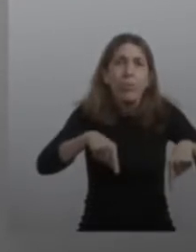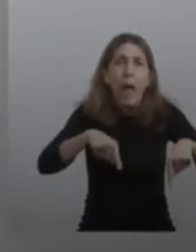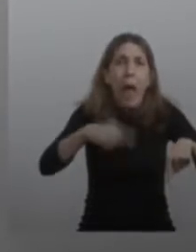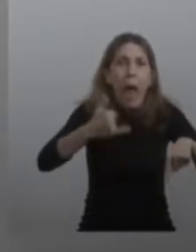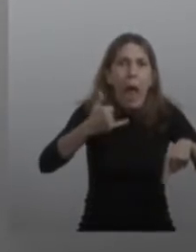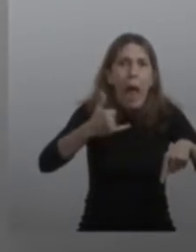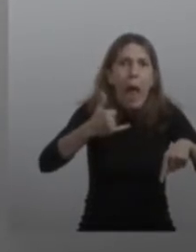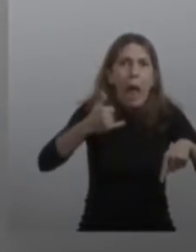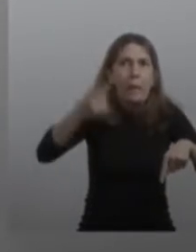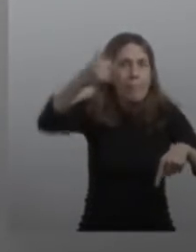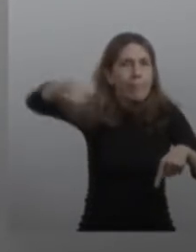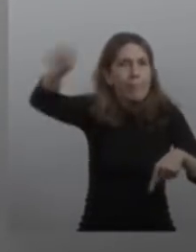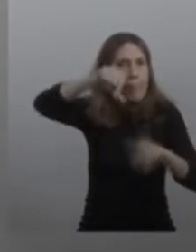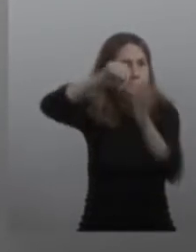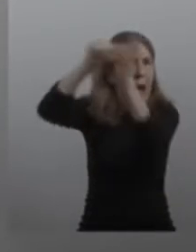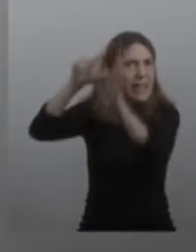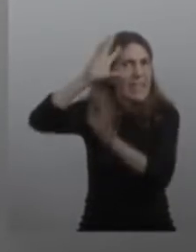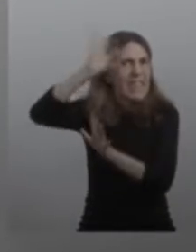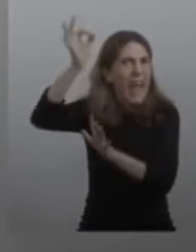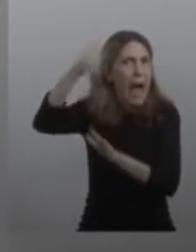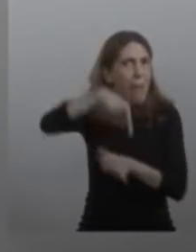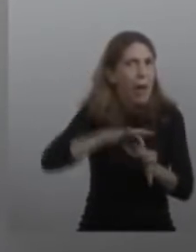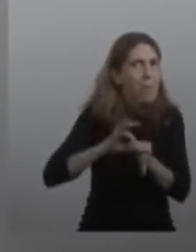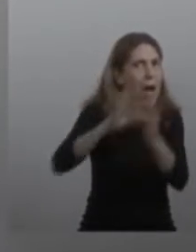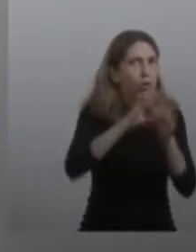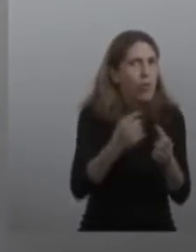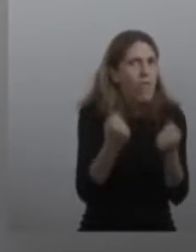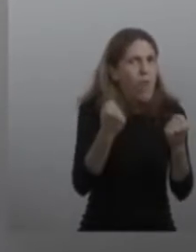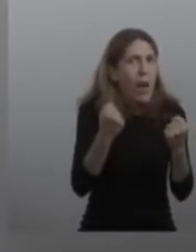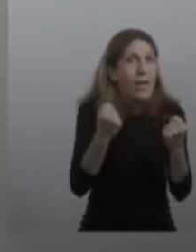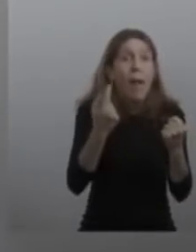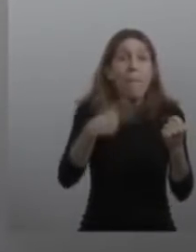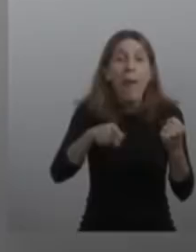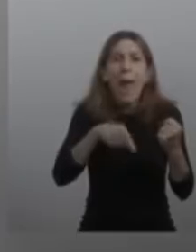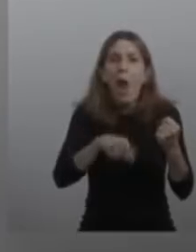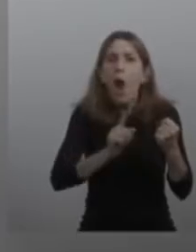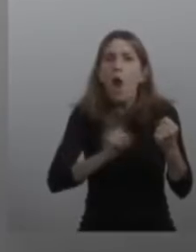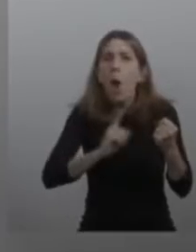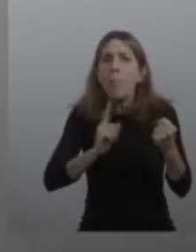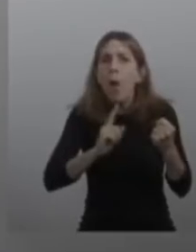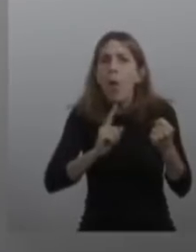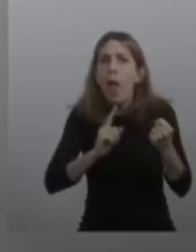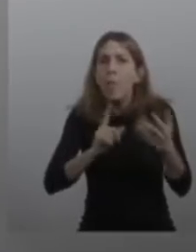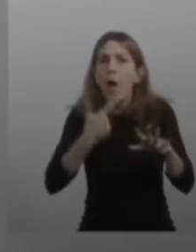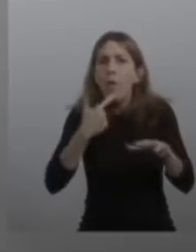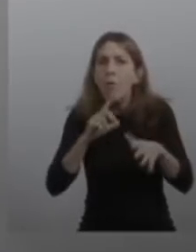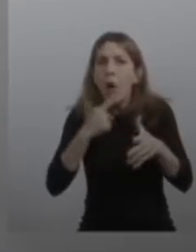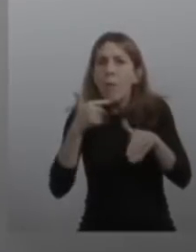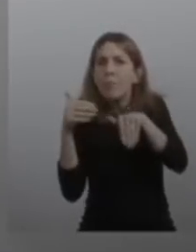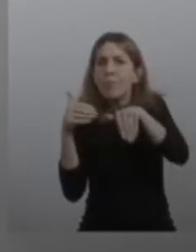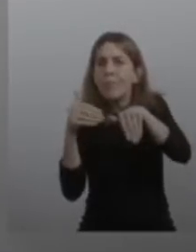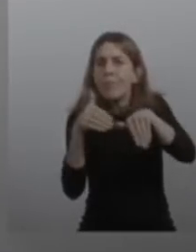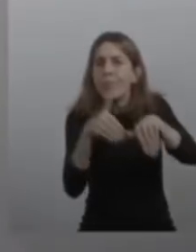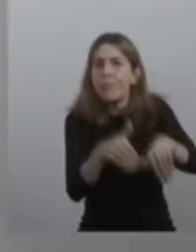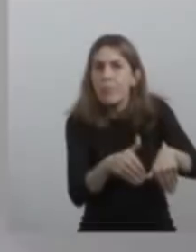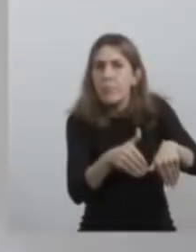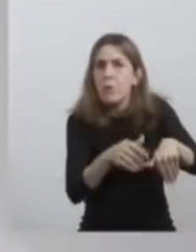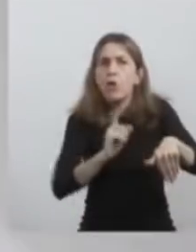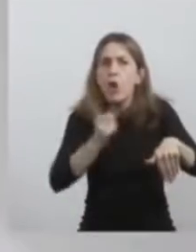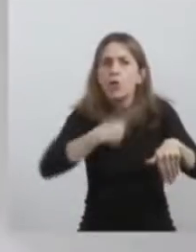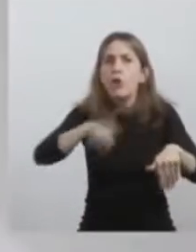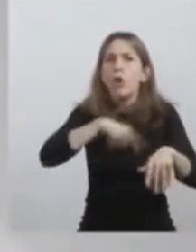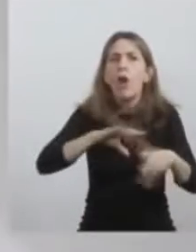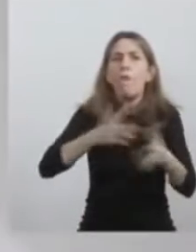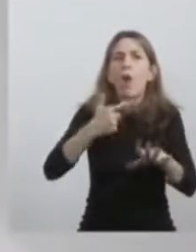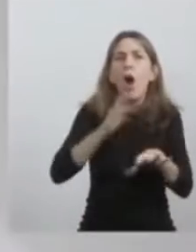internacional. Lo que no debe ser y no puede ser es un lastre. Nosotros no estamos dispuestos a que sea un